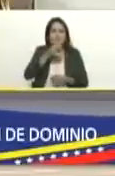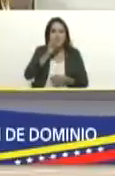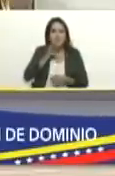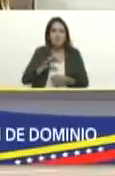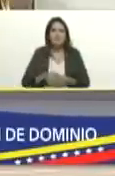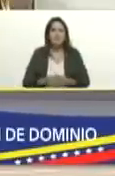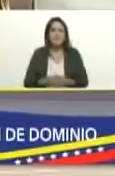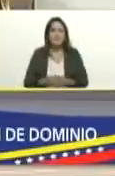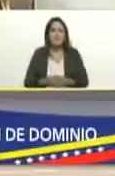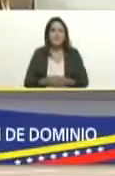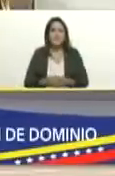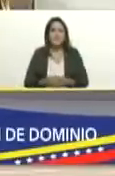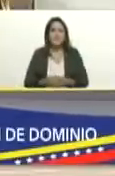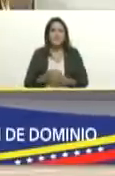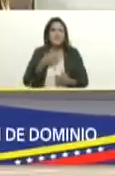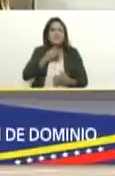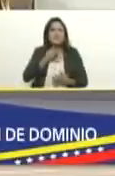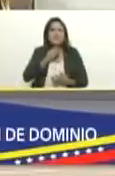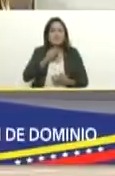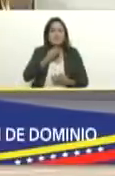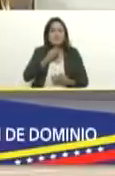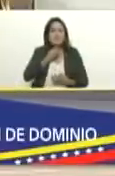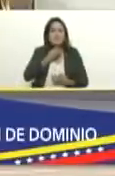el carrasposo me agarra